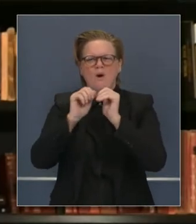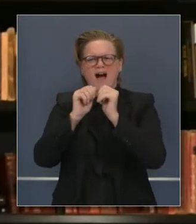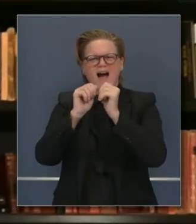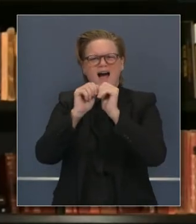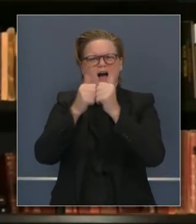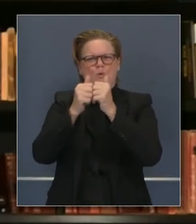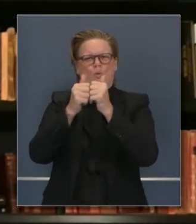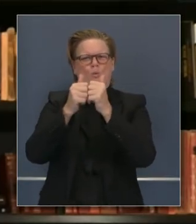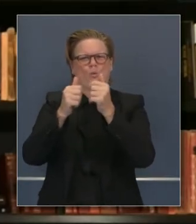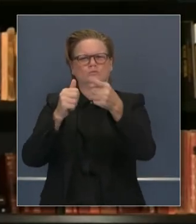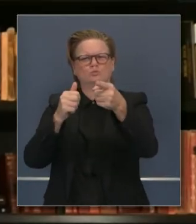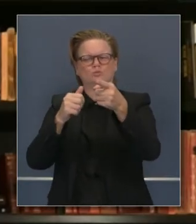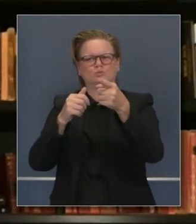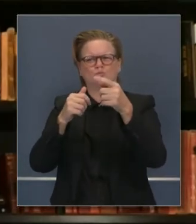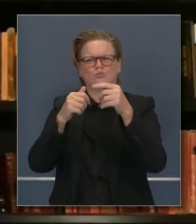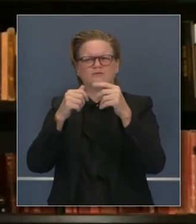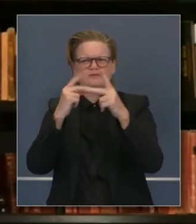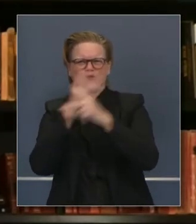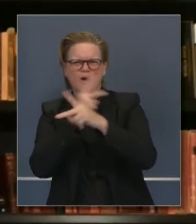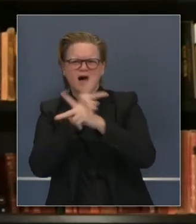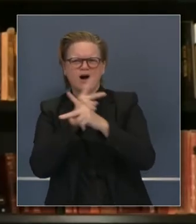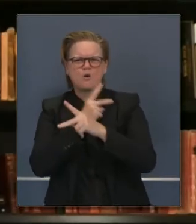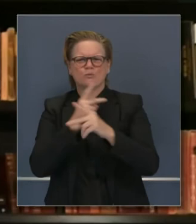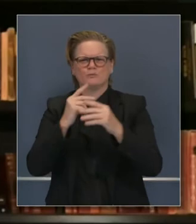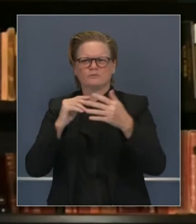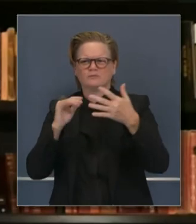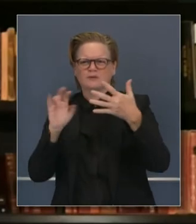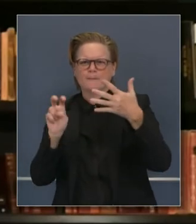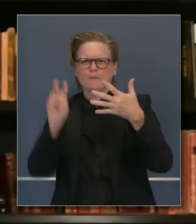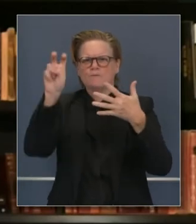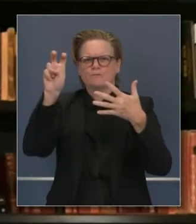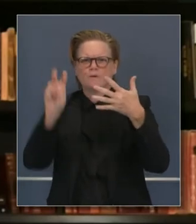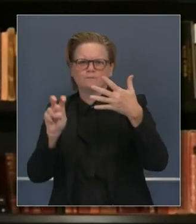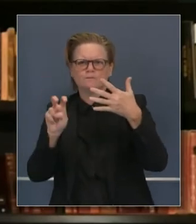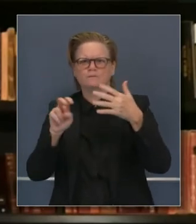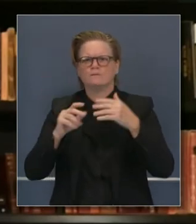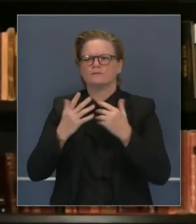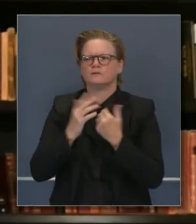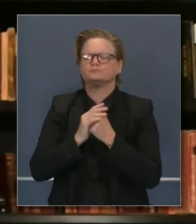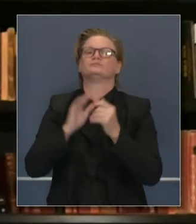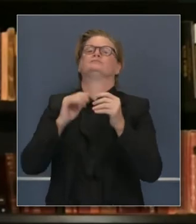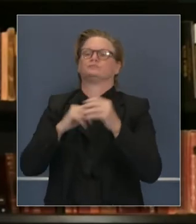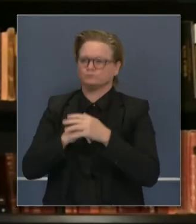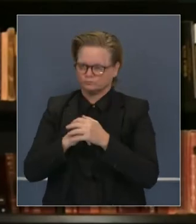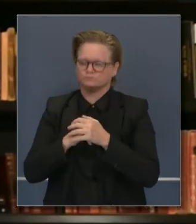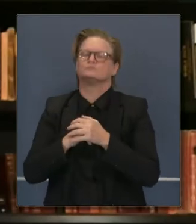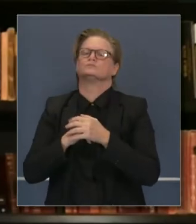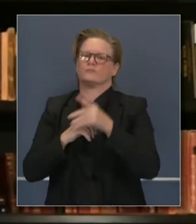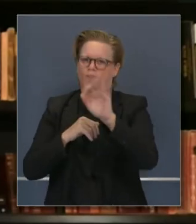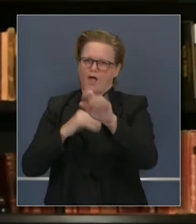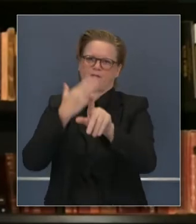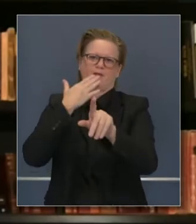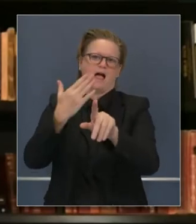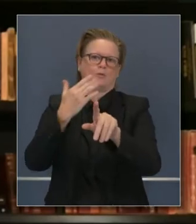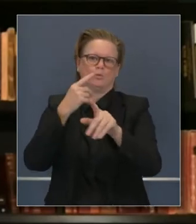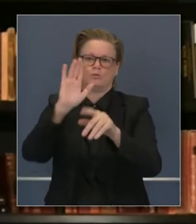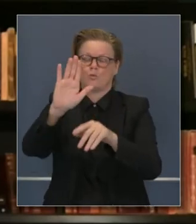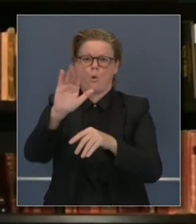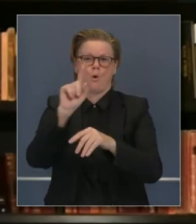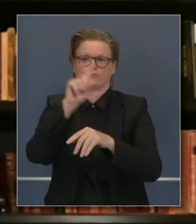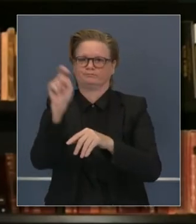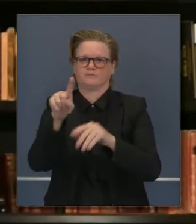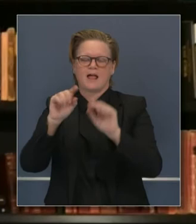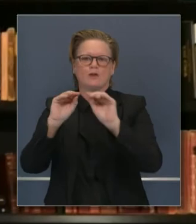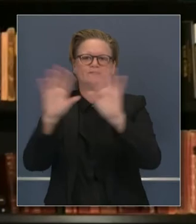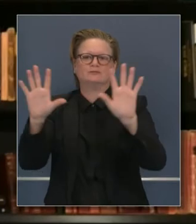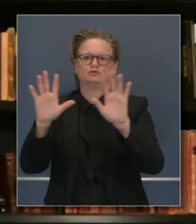capacidad, ¿las regiones pueden sumarse después? Gracias por la oportunidad de aclarar esto. Y se puede aclarar